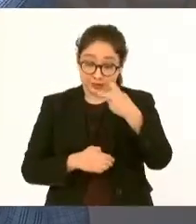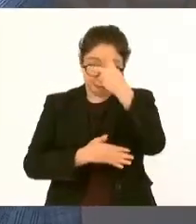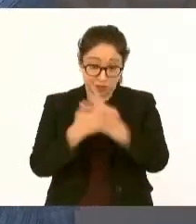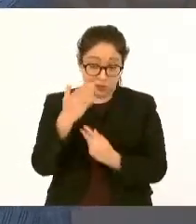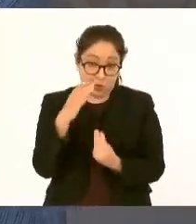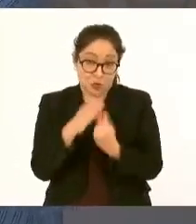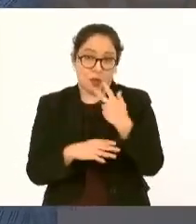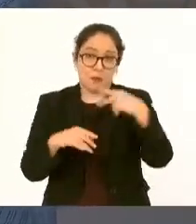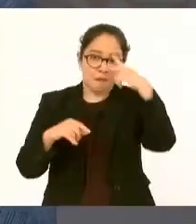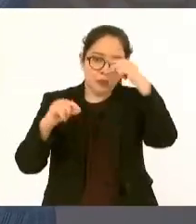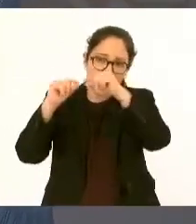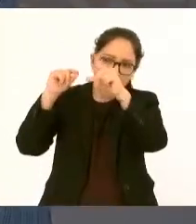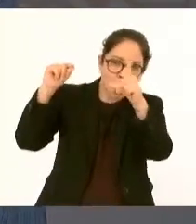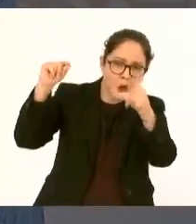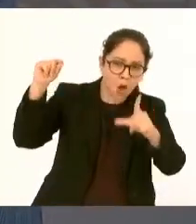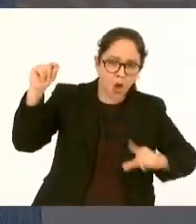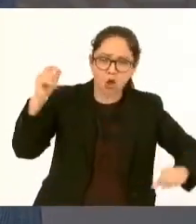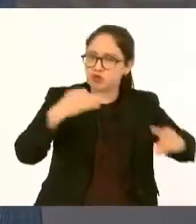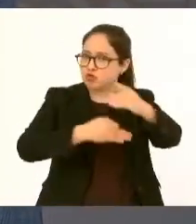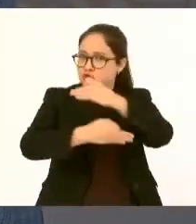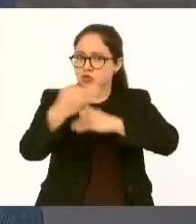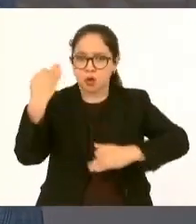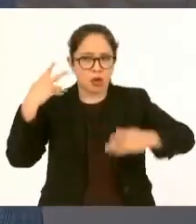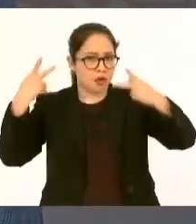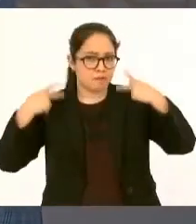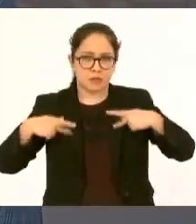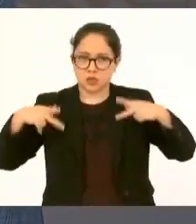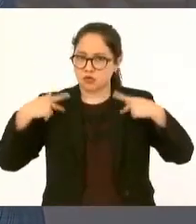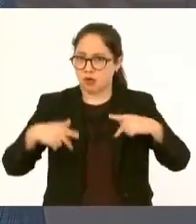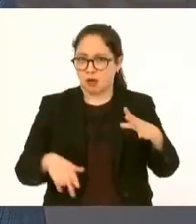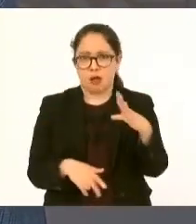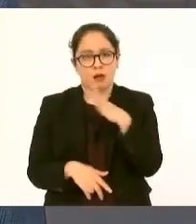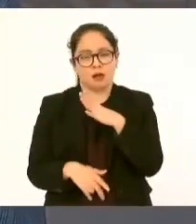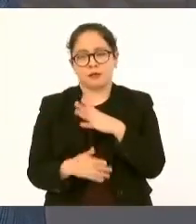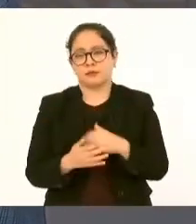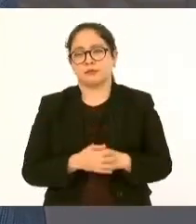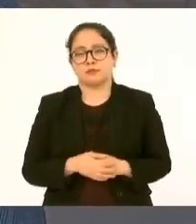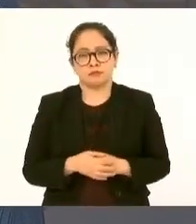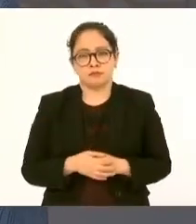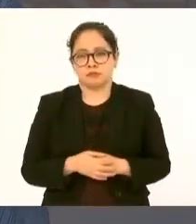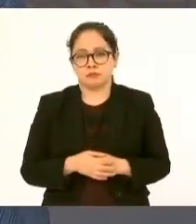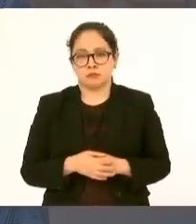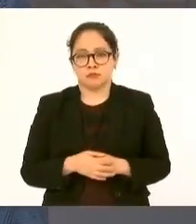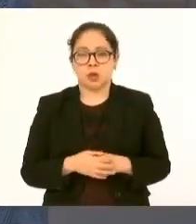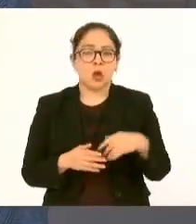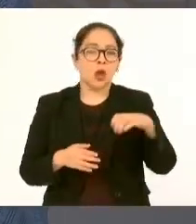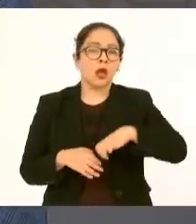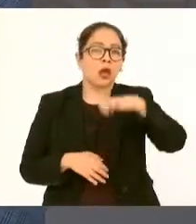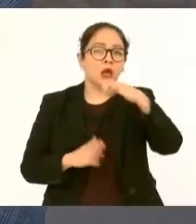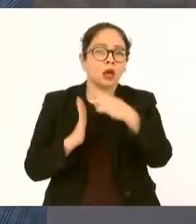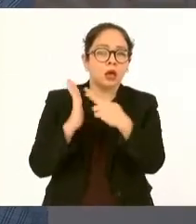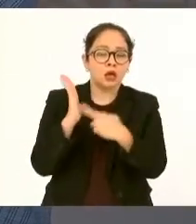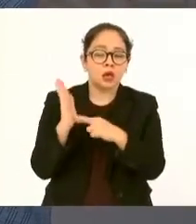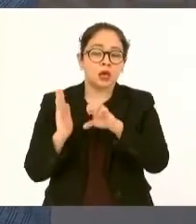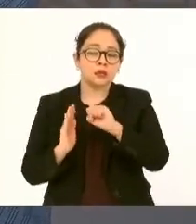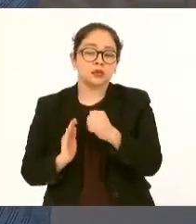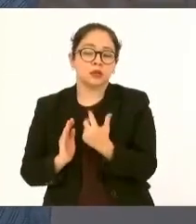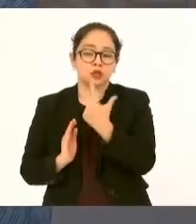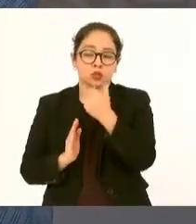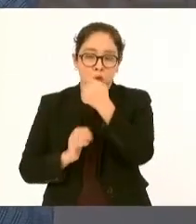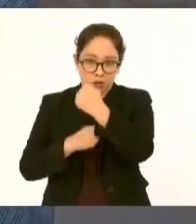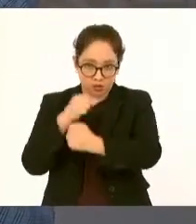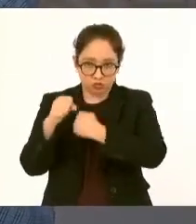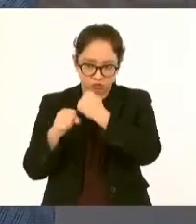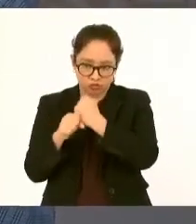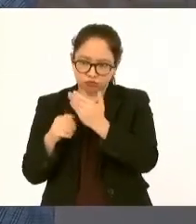es para todos después de los 68 años ya se tiene el